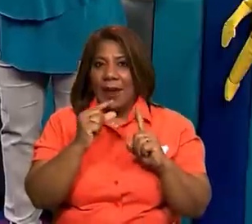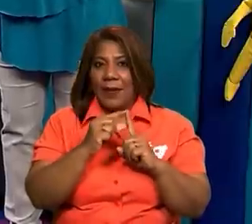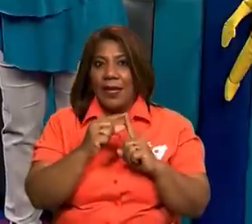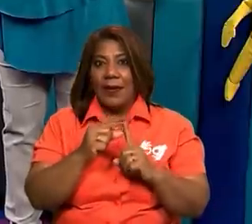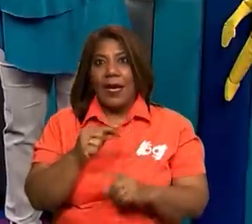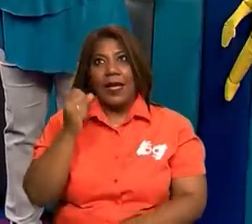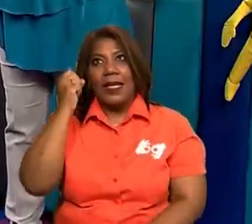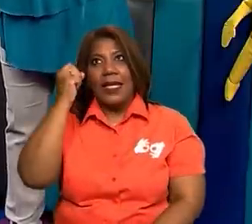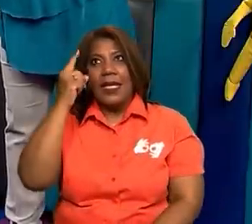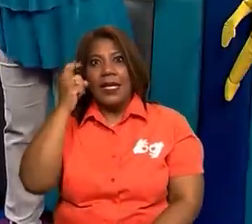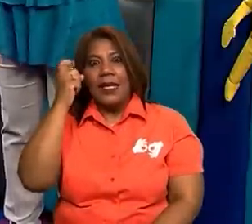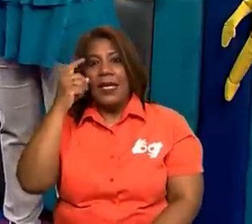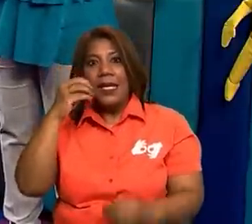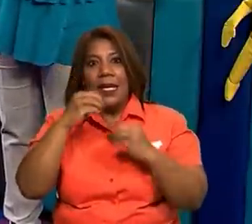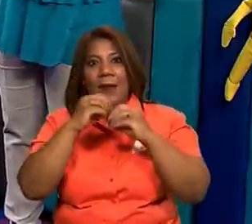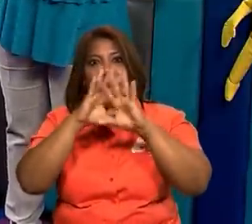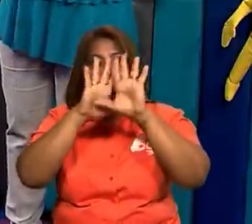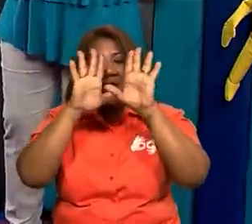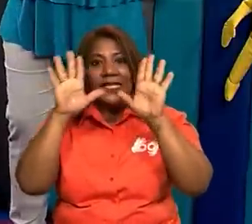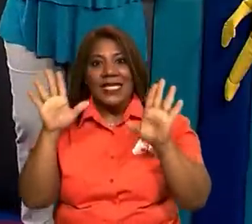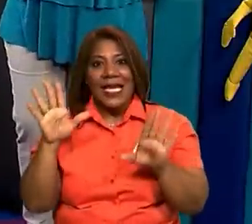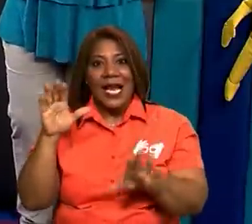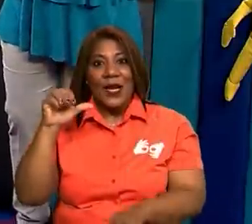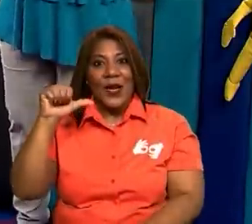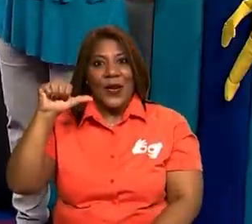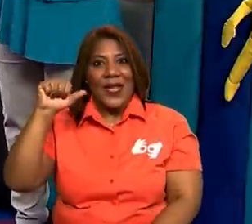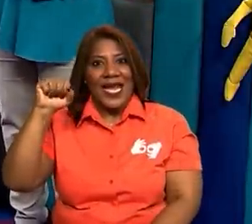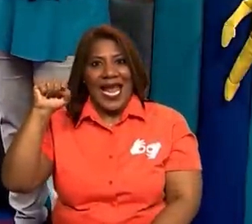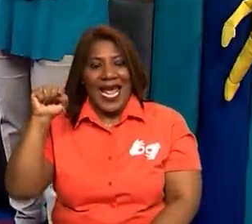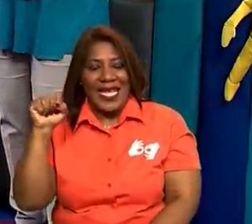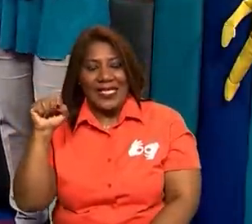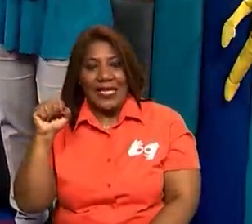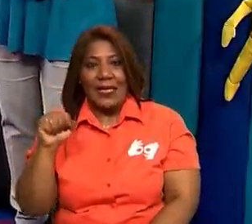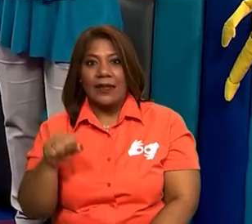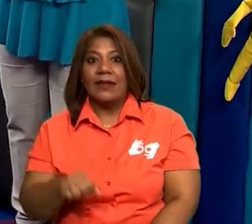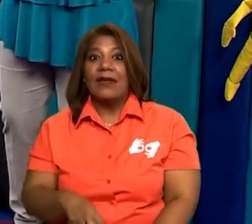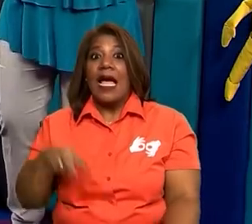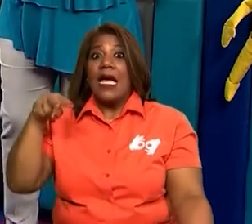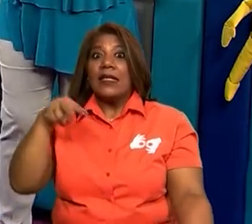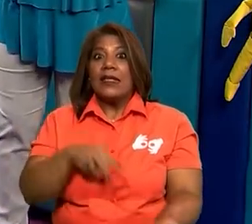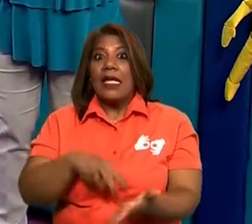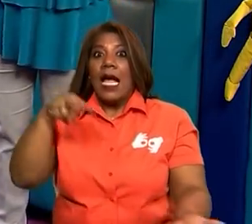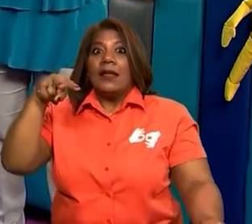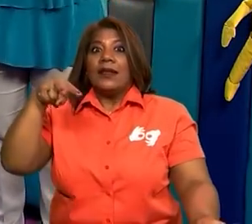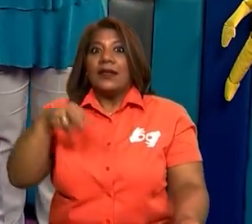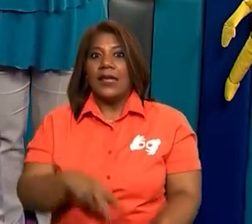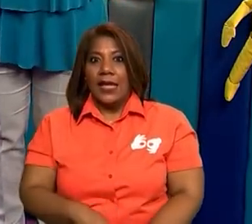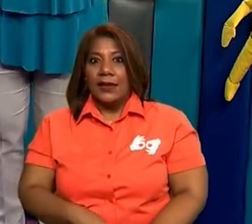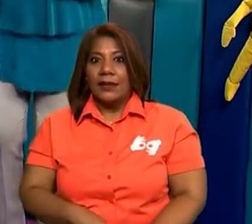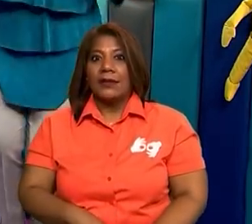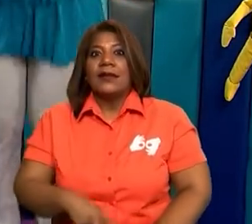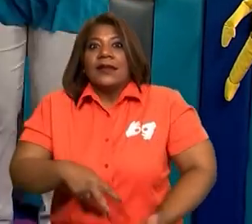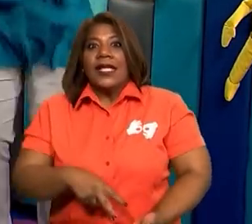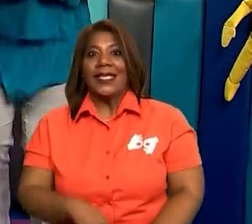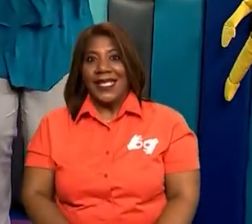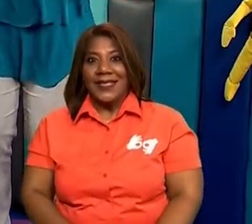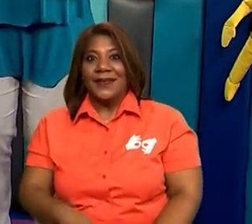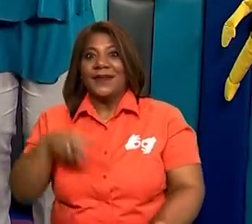sonido de la S, ¿sí? Bien, la palabra es saltar. Usted salta.